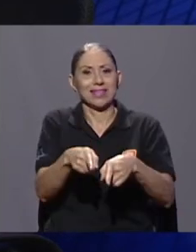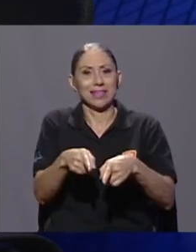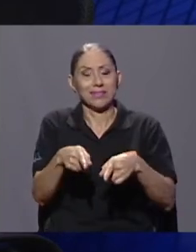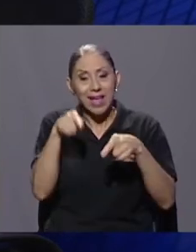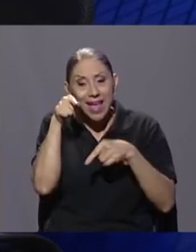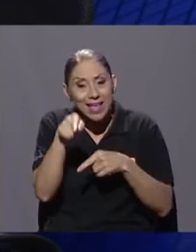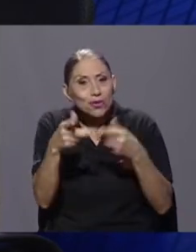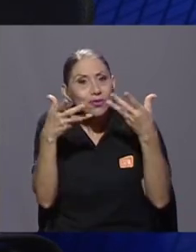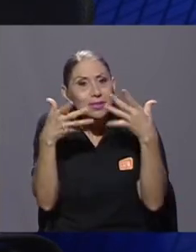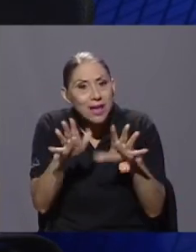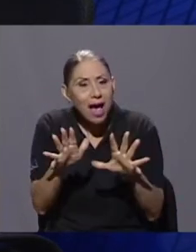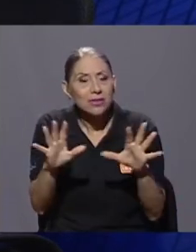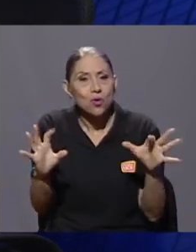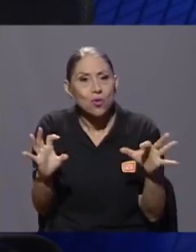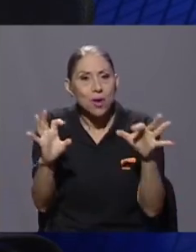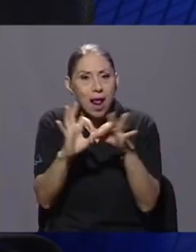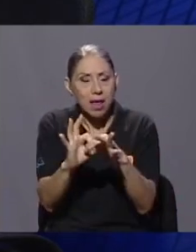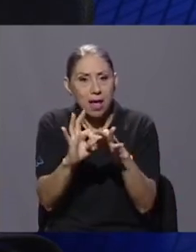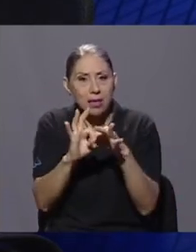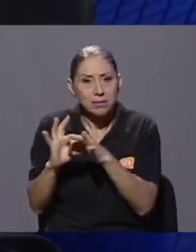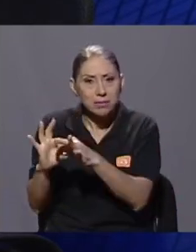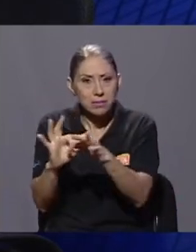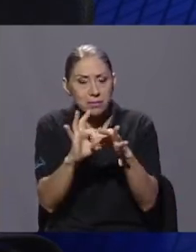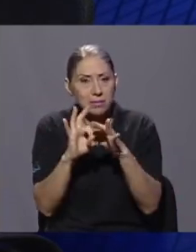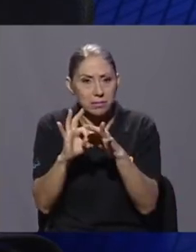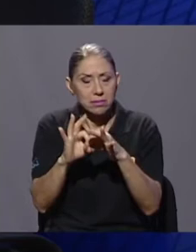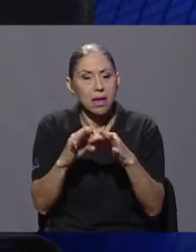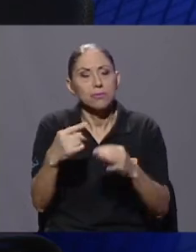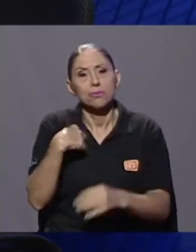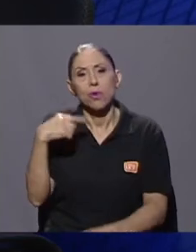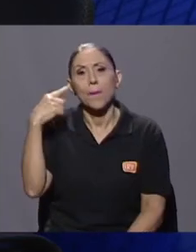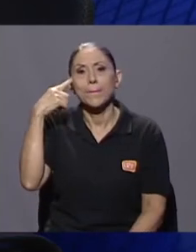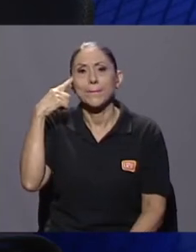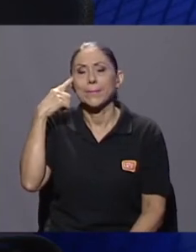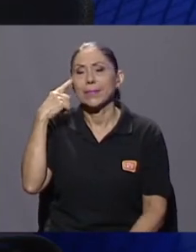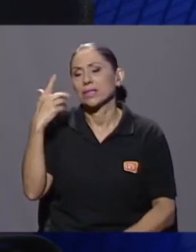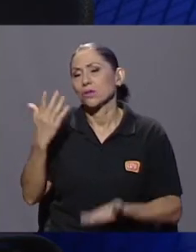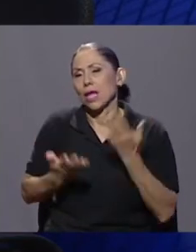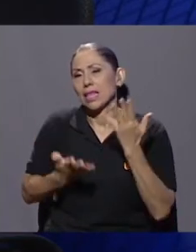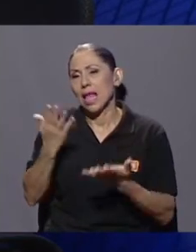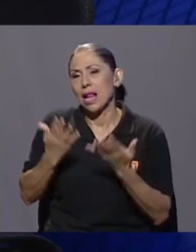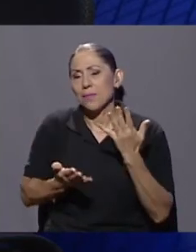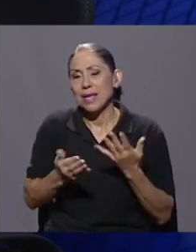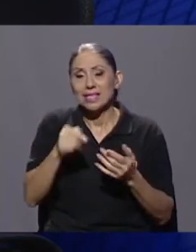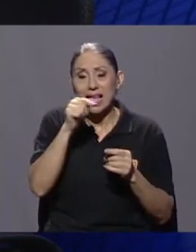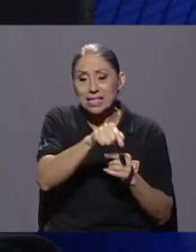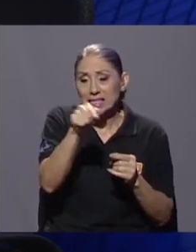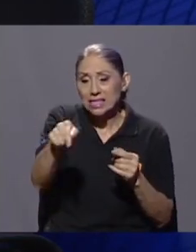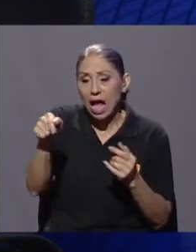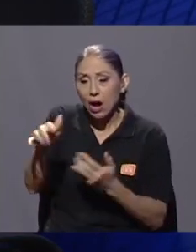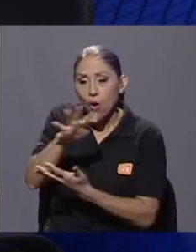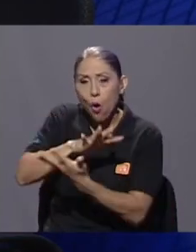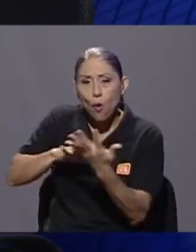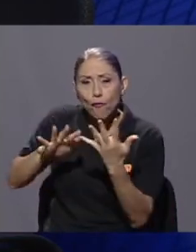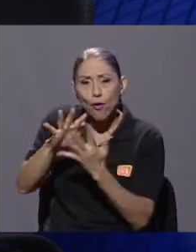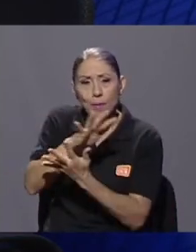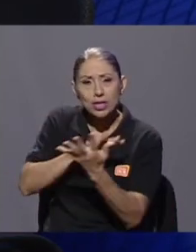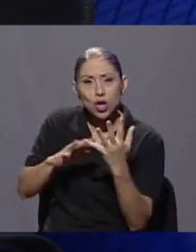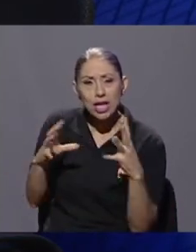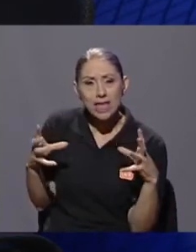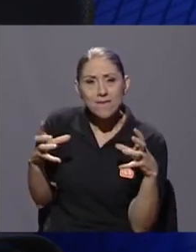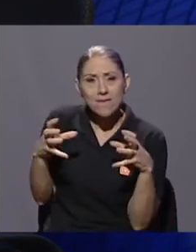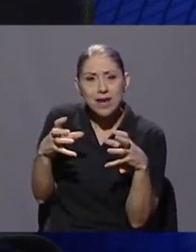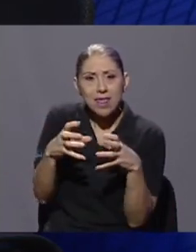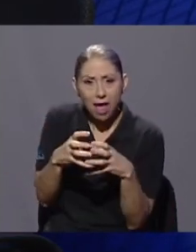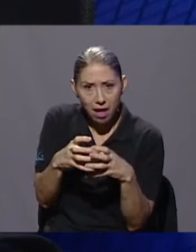alianza. Entonces, yo sí pienso que tal vez esa conformación híbrida, de la que venimos muchos,